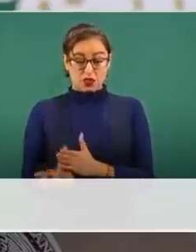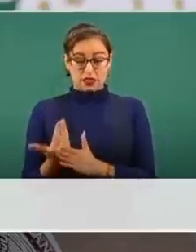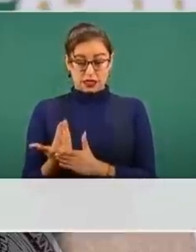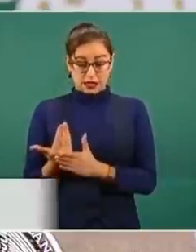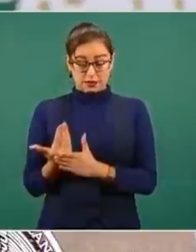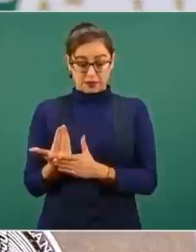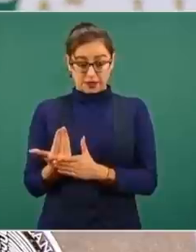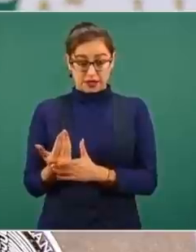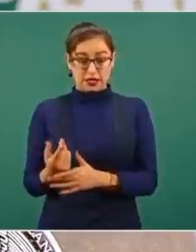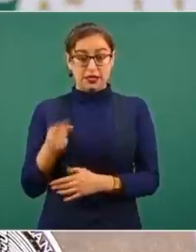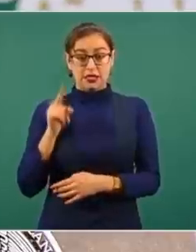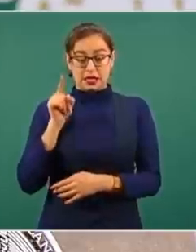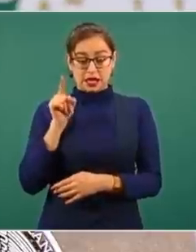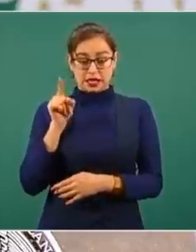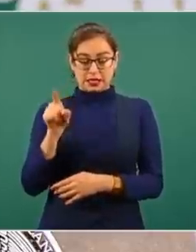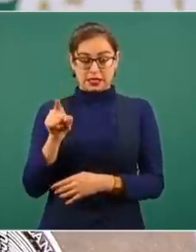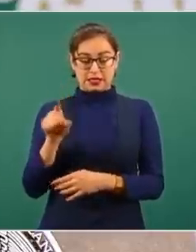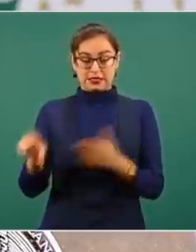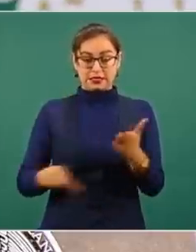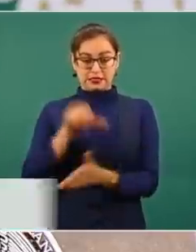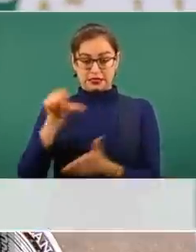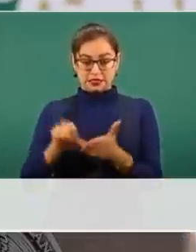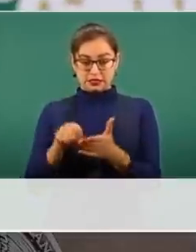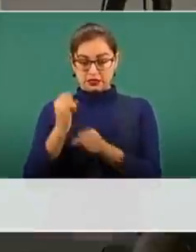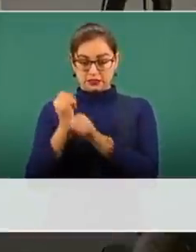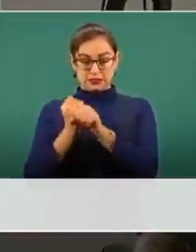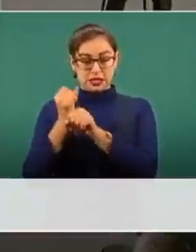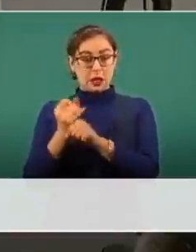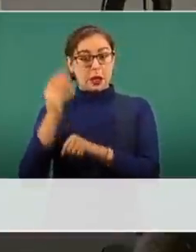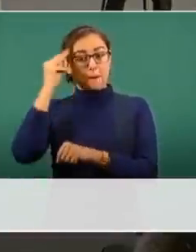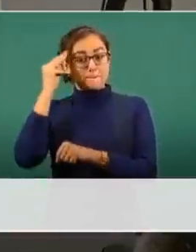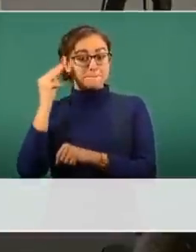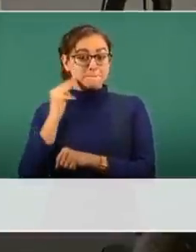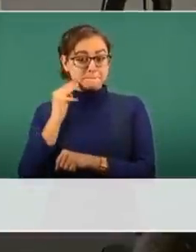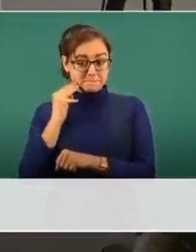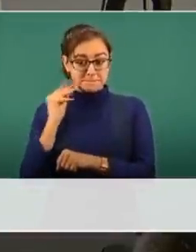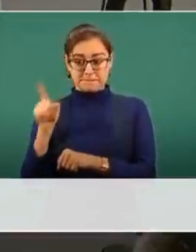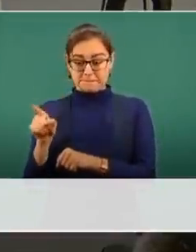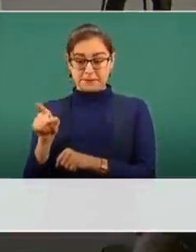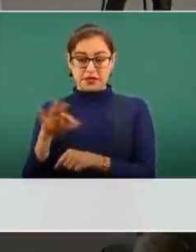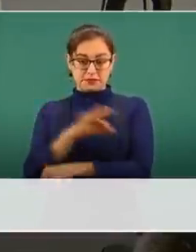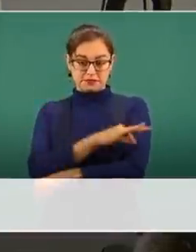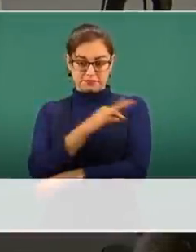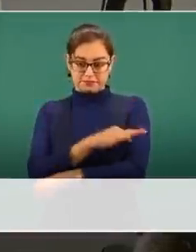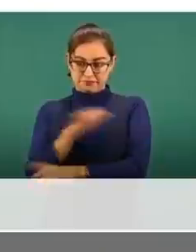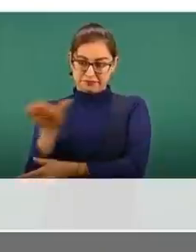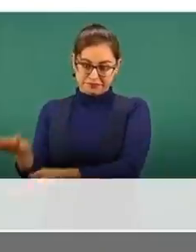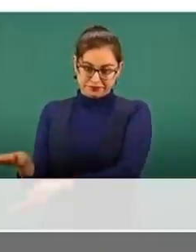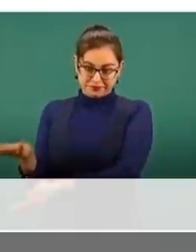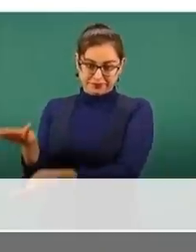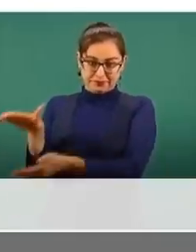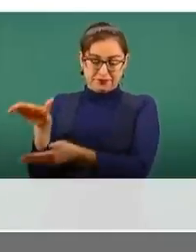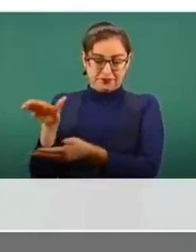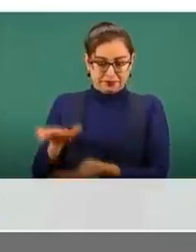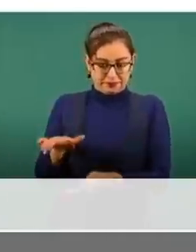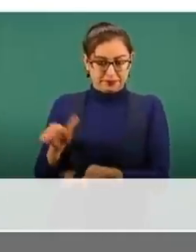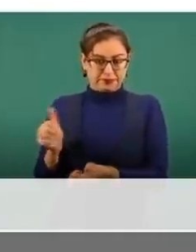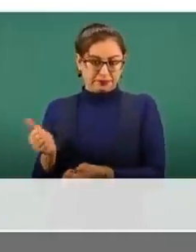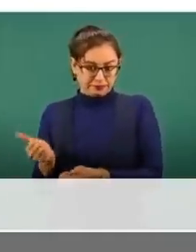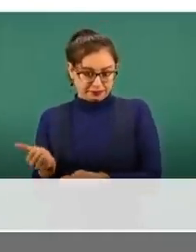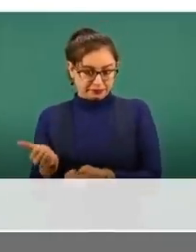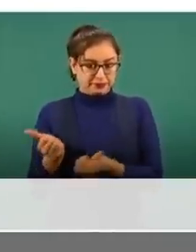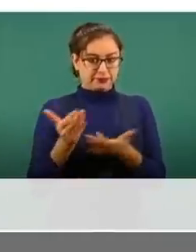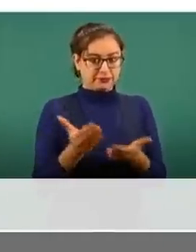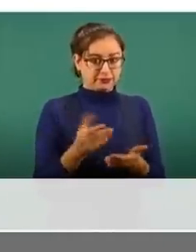de Investigaciones Regionales en Mérida para poder iniciar el movimiento a los cinco